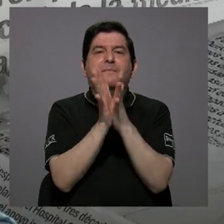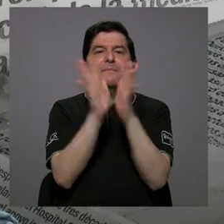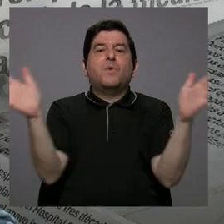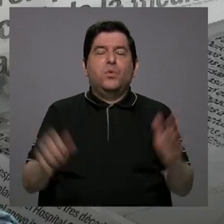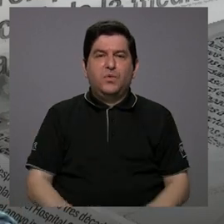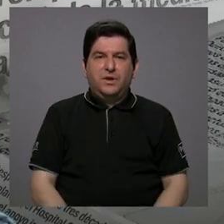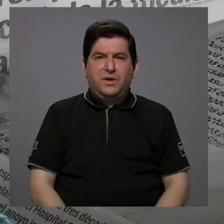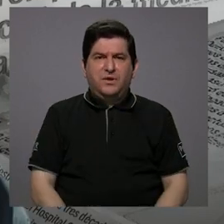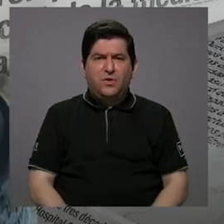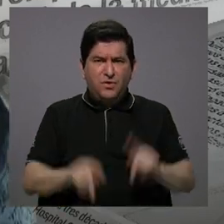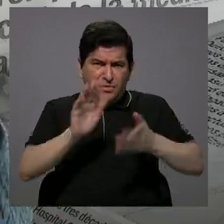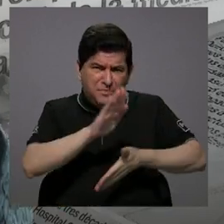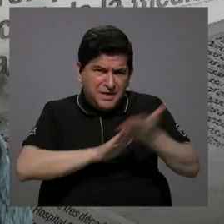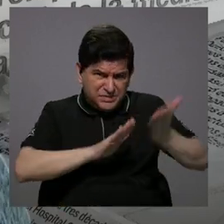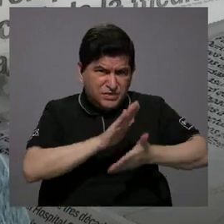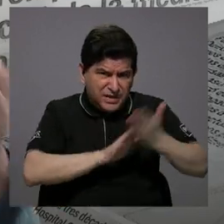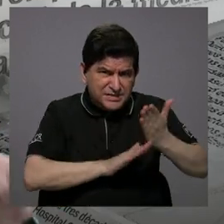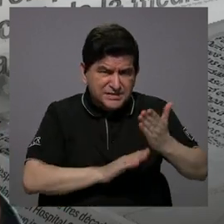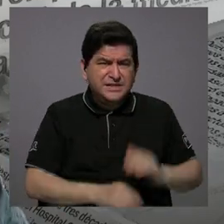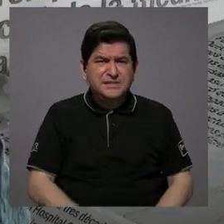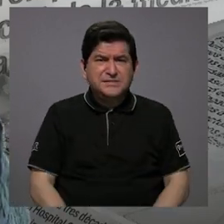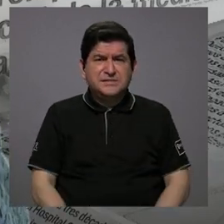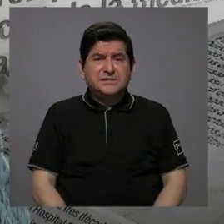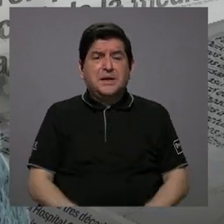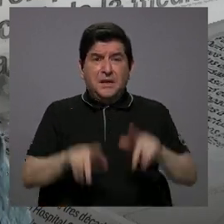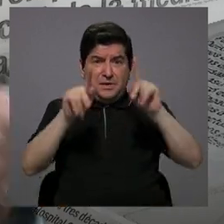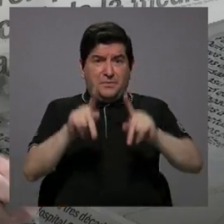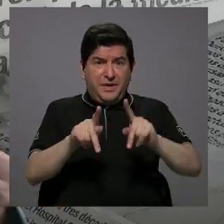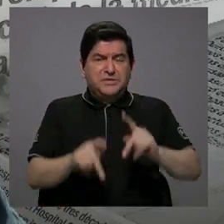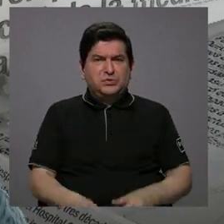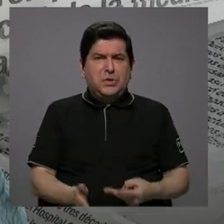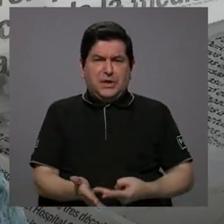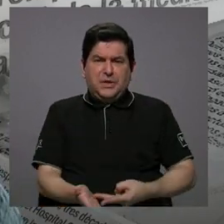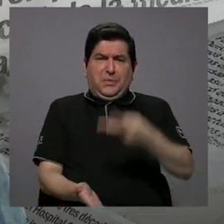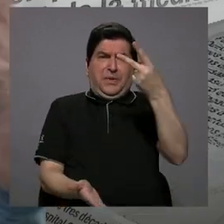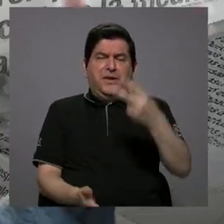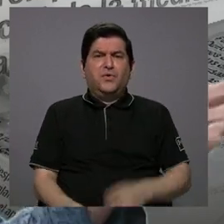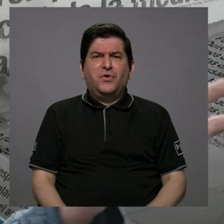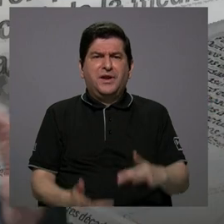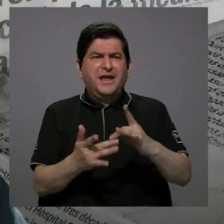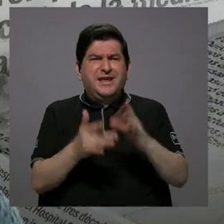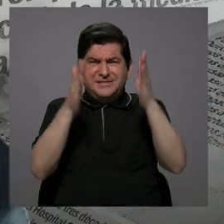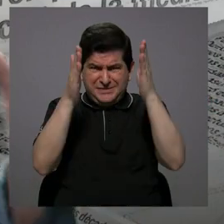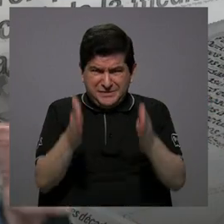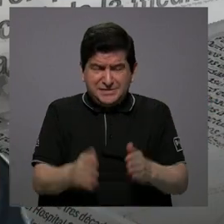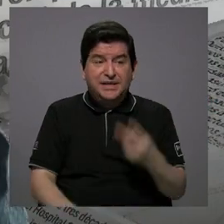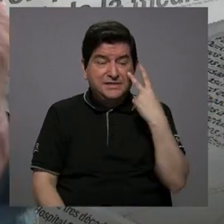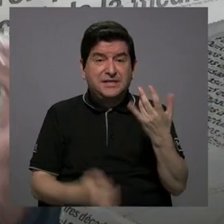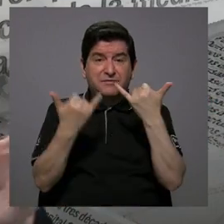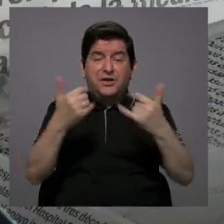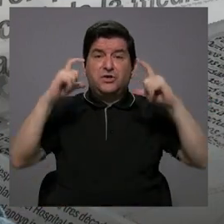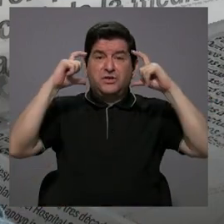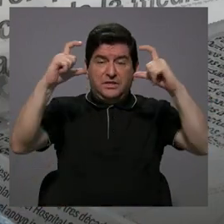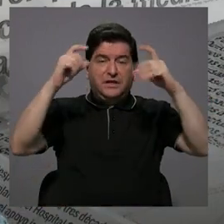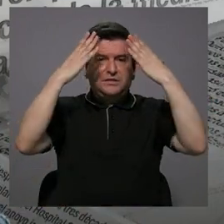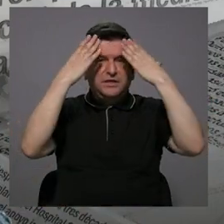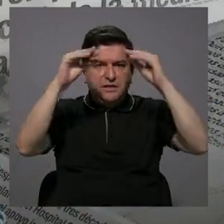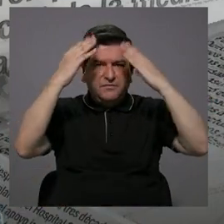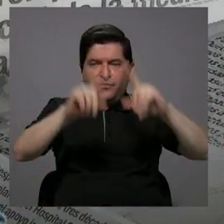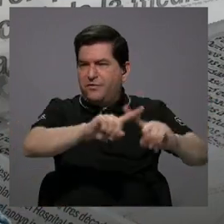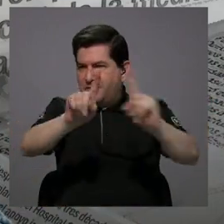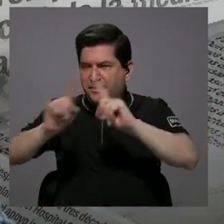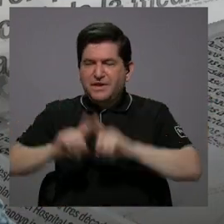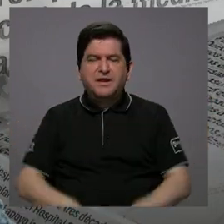Se están yendo personas porque muy valiosas, personal muy especializado y lo hemos visto en titulares, en informaciones,